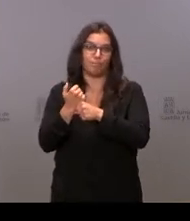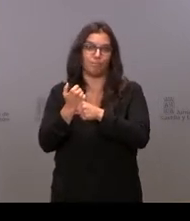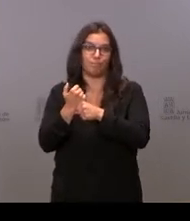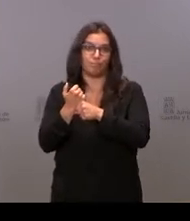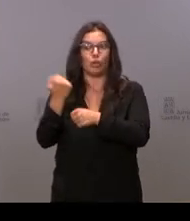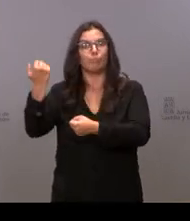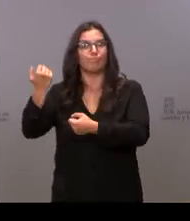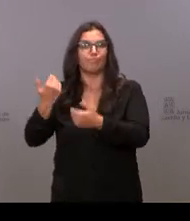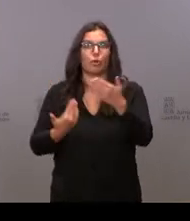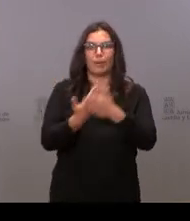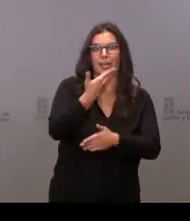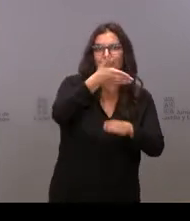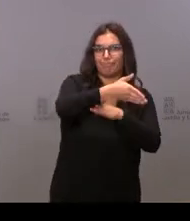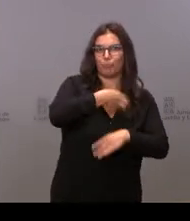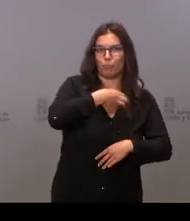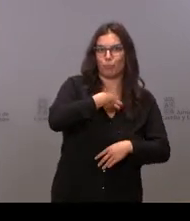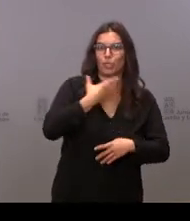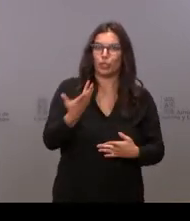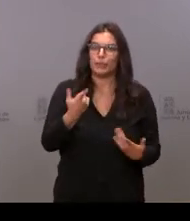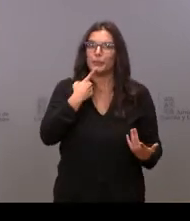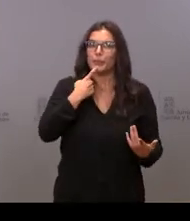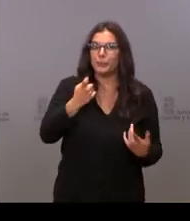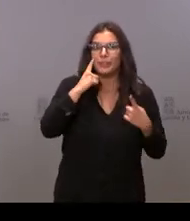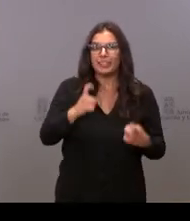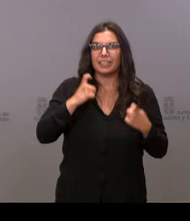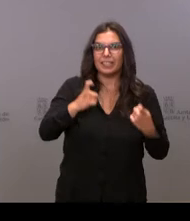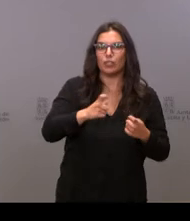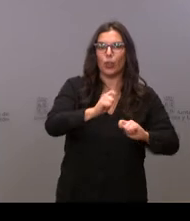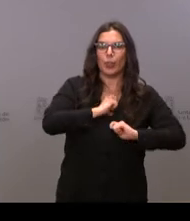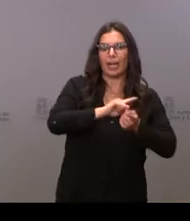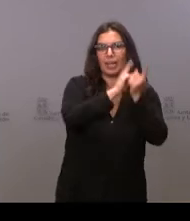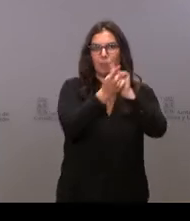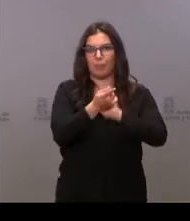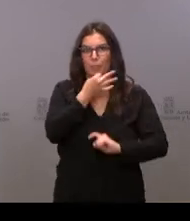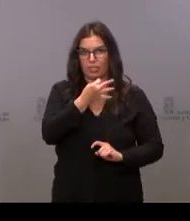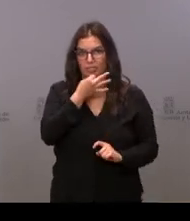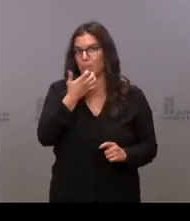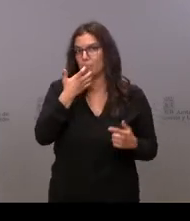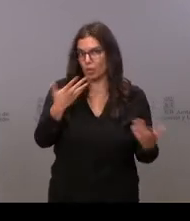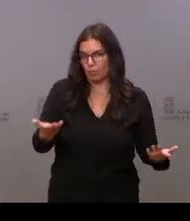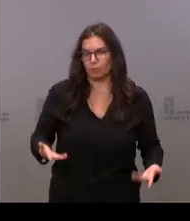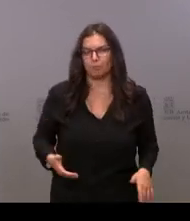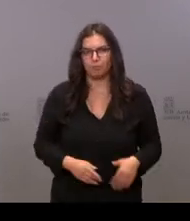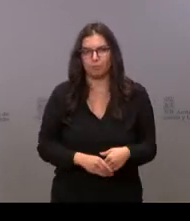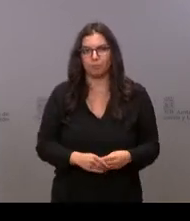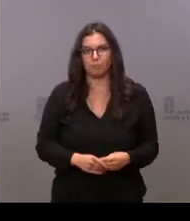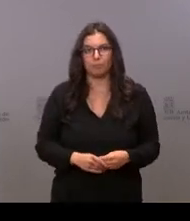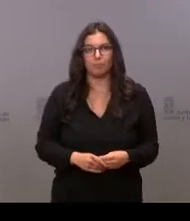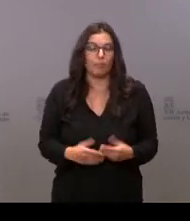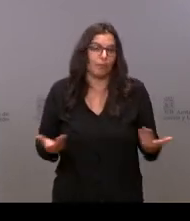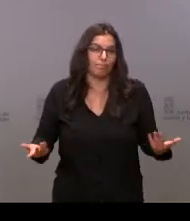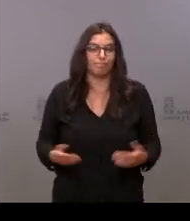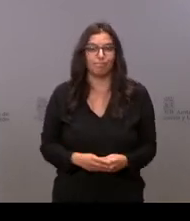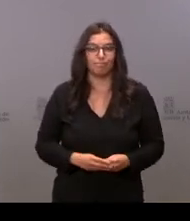la gimnasia. Entonces, nos está costando a ver si nos lo pueden dar por la tarde. Y pues es todo esto.